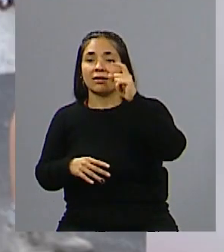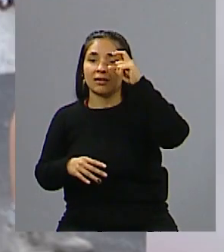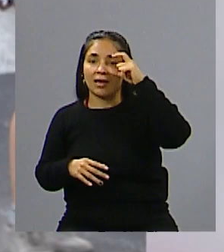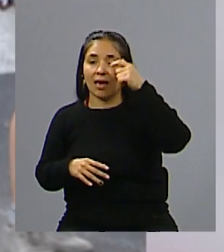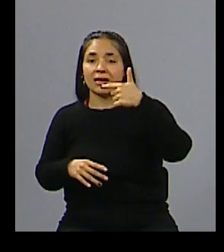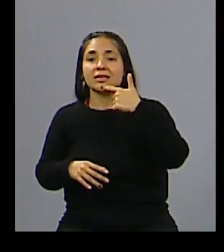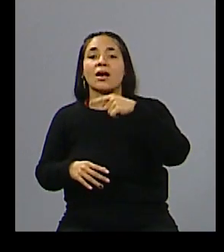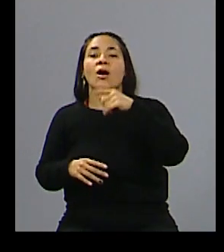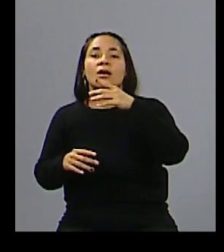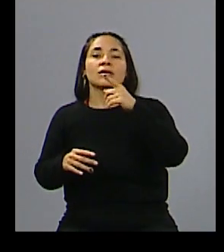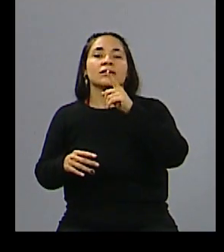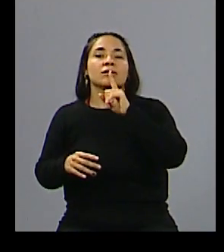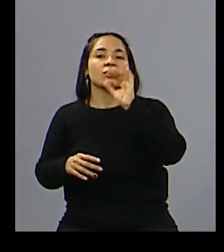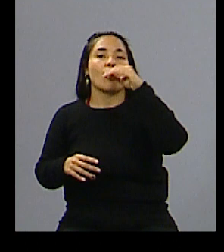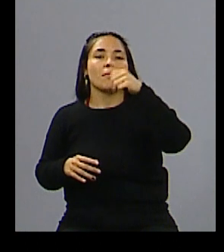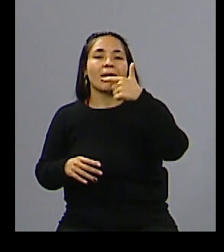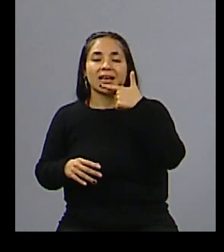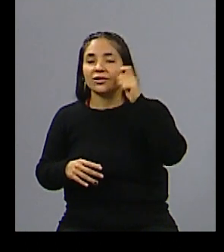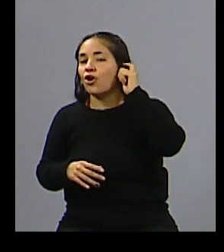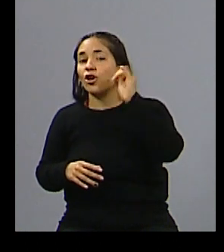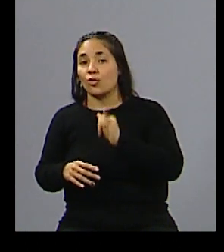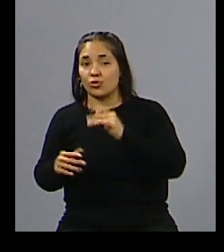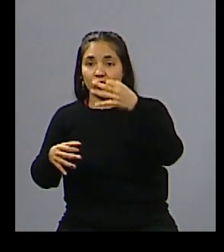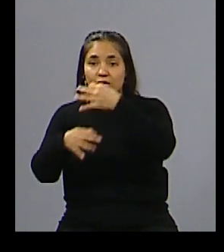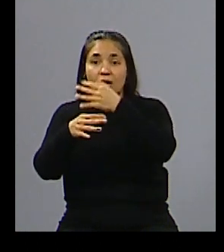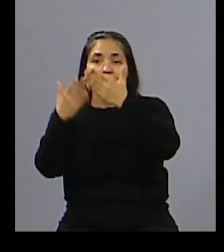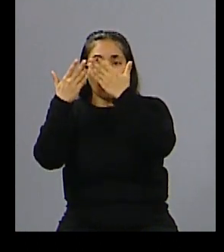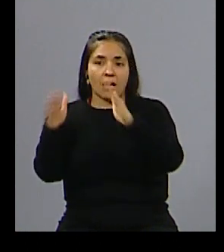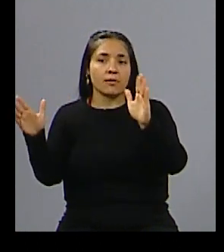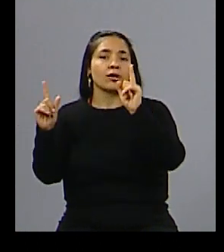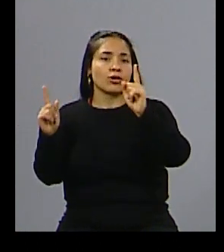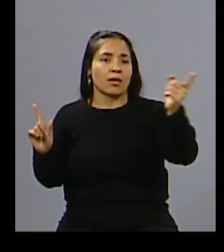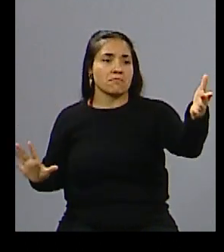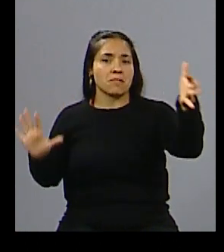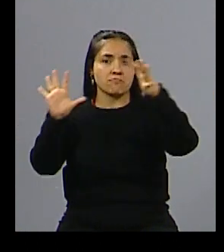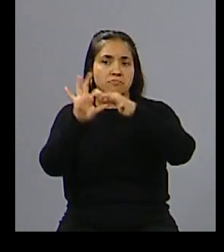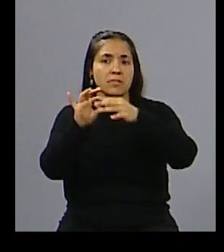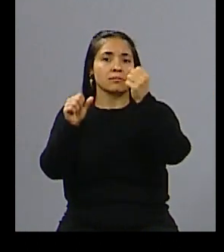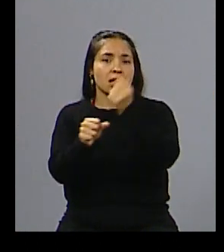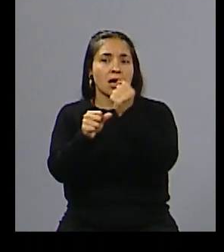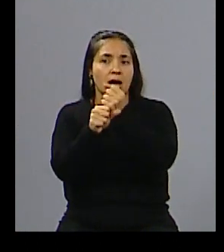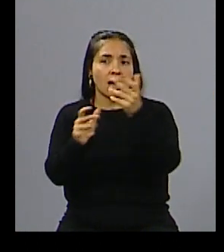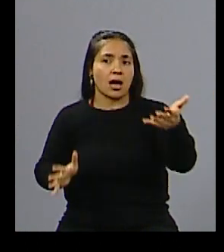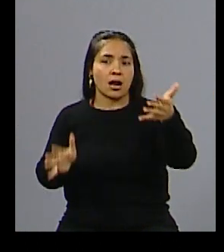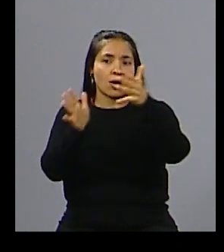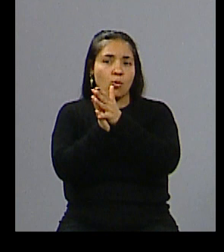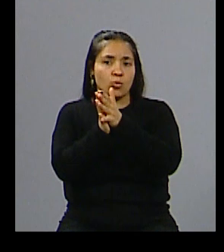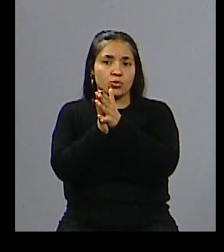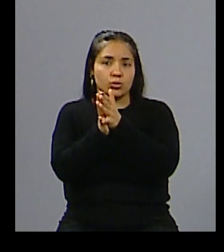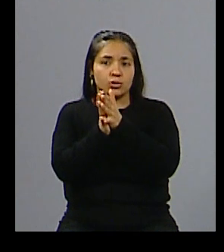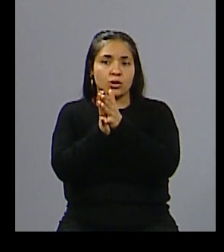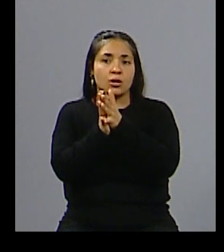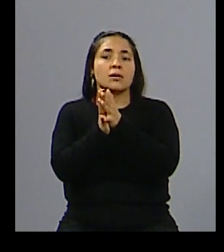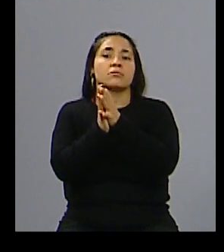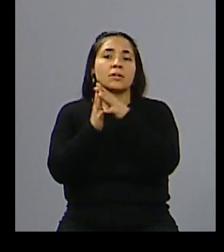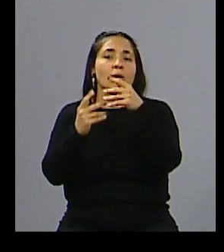Tomás Goy Cruz en donde ha brindado también y ha abierto sus puertas para poder trabajar también con la Escuela